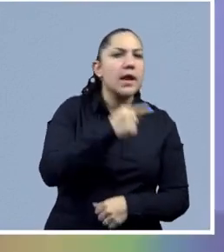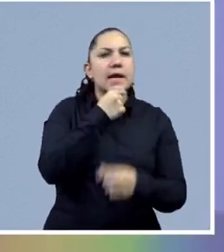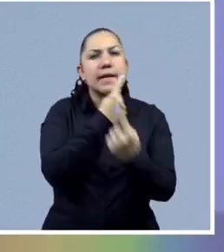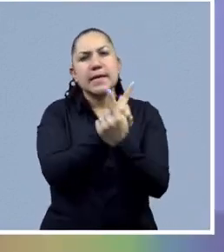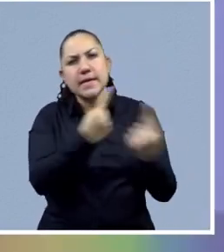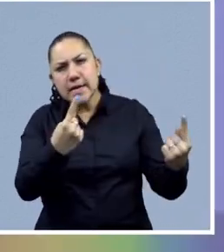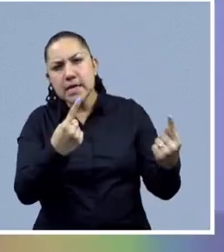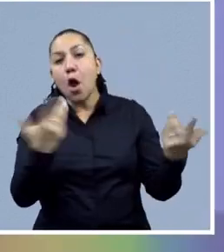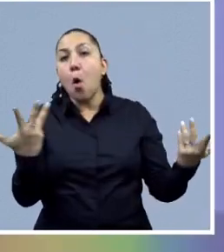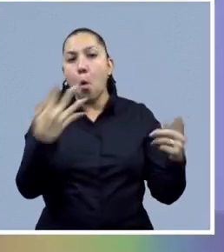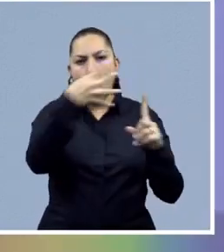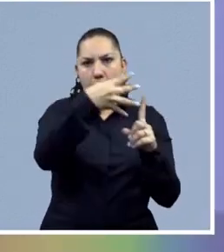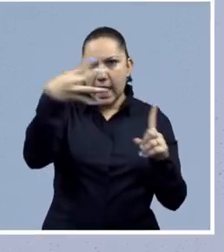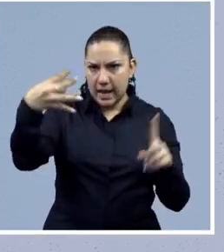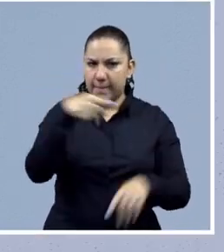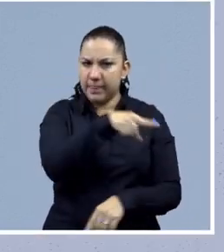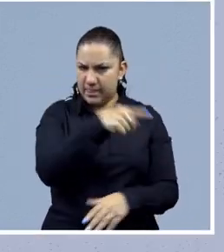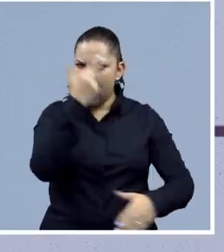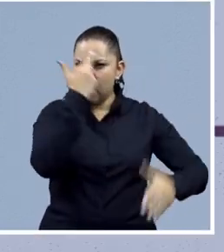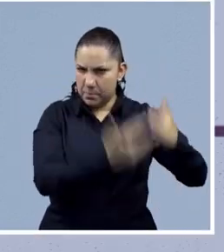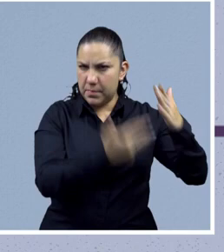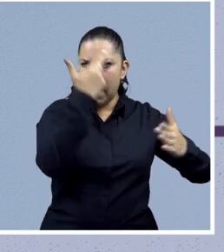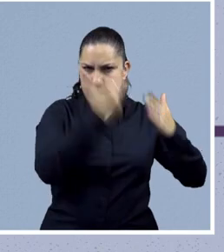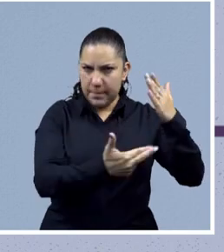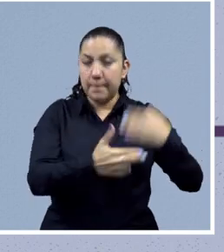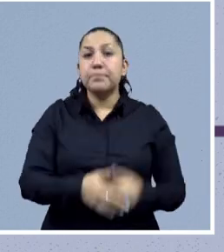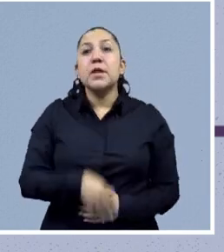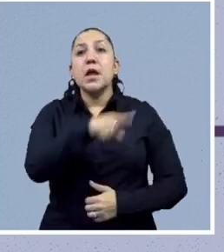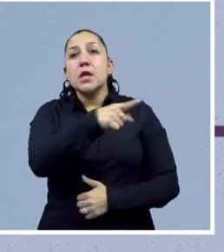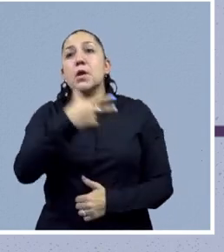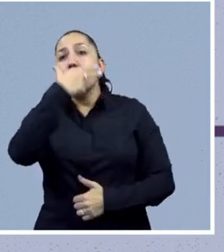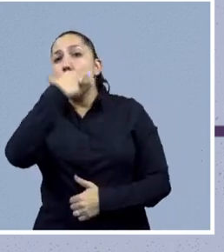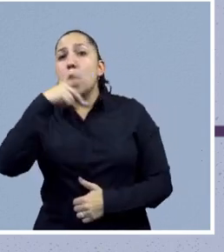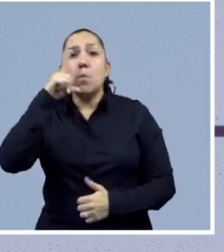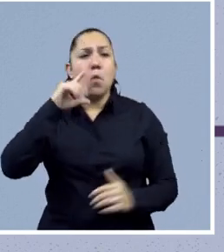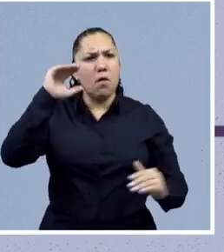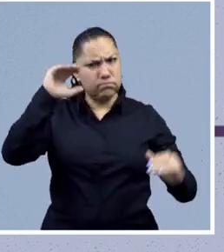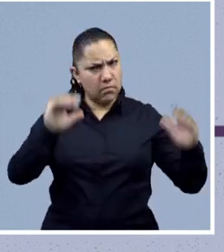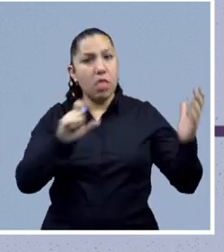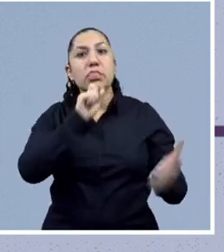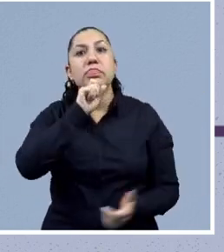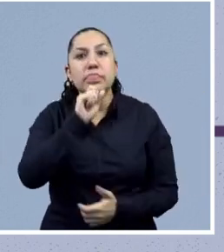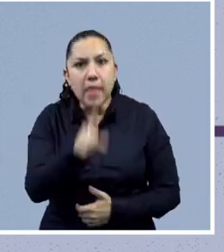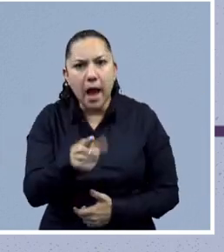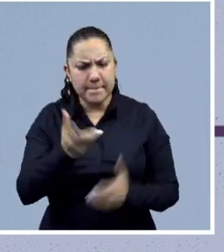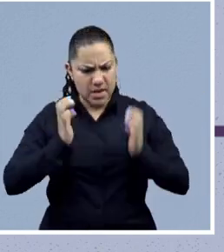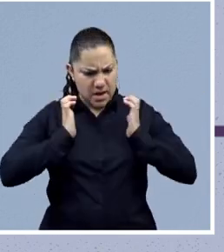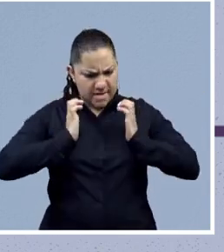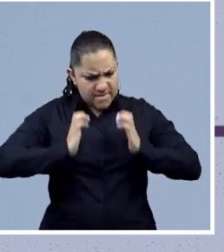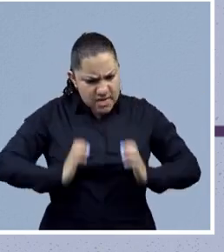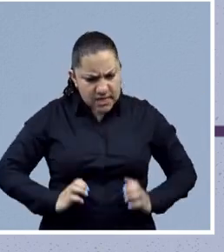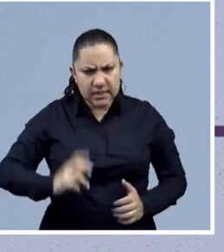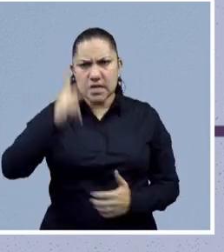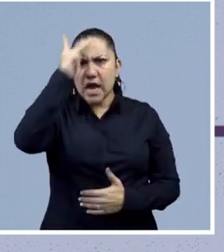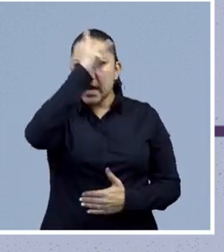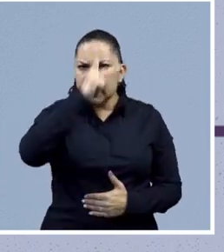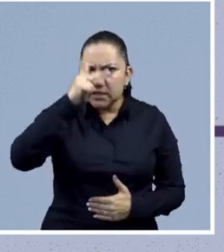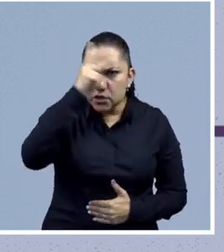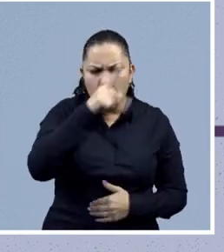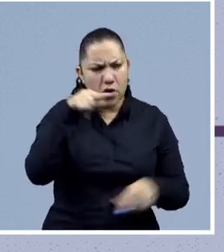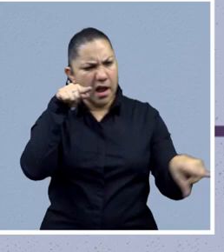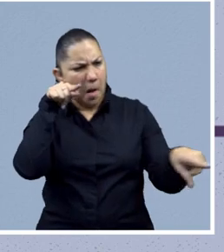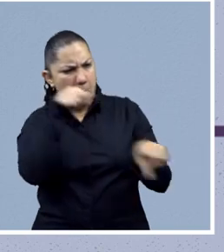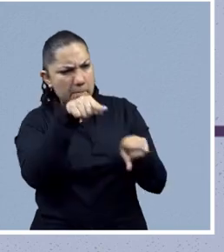y la población LGBT+. Además de la desigualdad de género se manifiesta a través de agresiones físicas, sexuales,